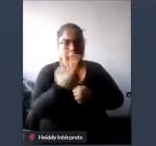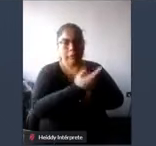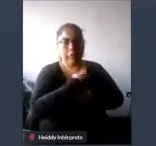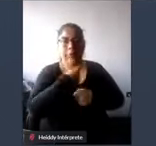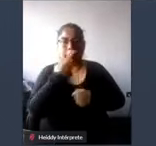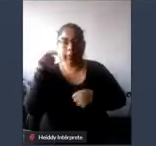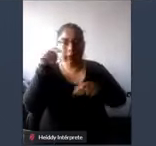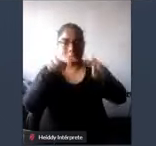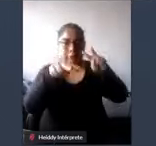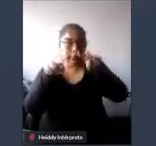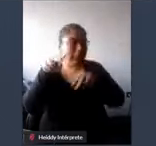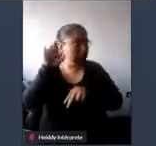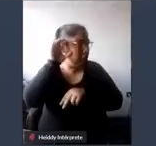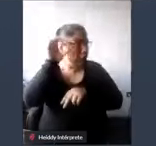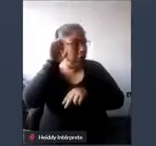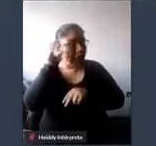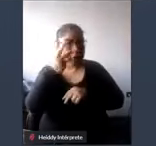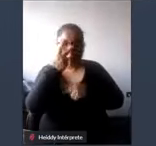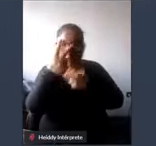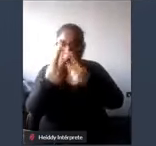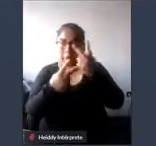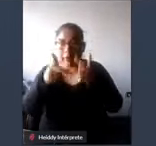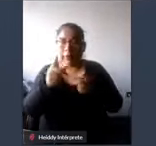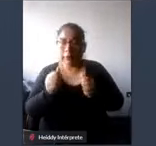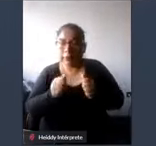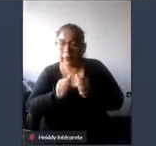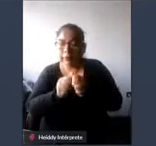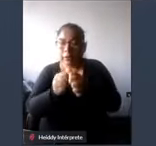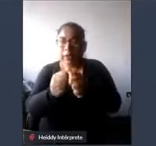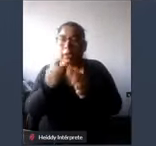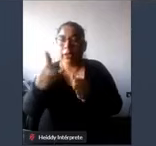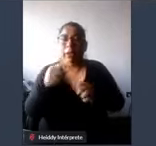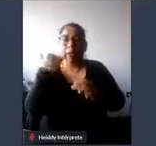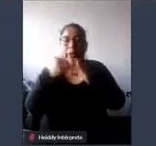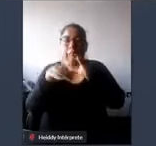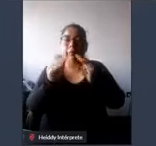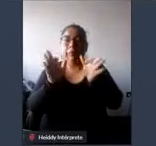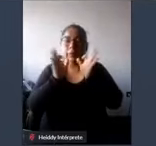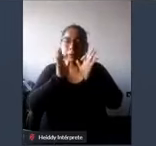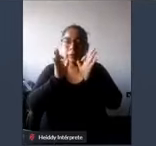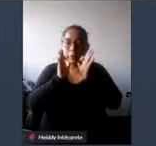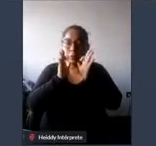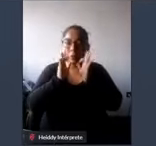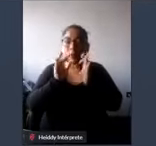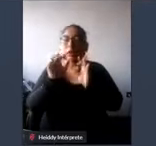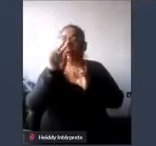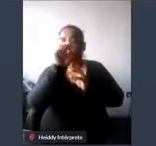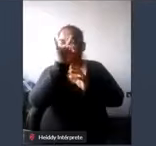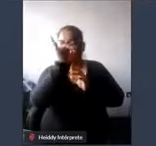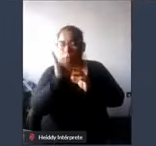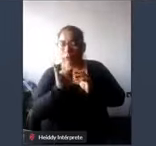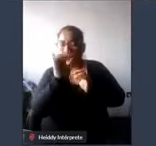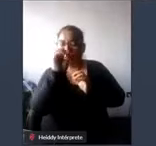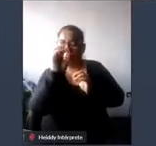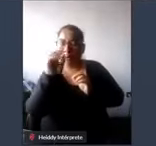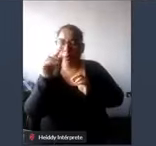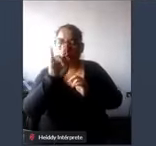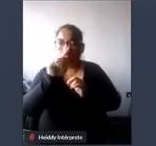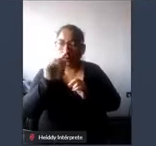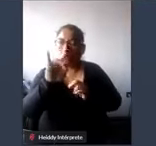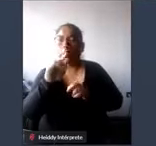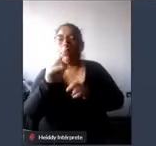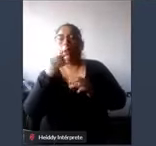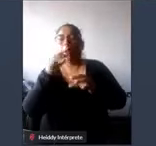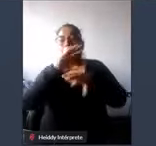oyentes televidentes que nos están siguiendo a través de las redes sociales estamos transmitiendo en vivo justamente a través del canal de Conadis